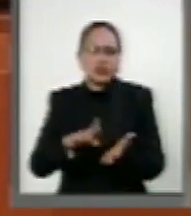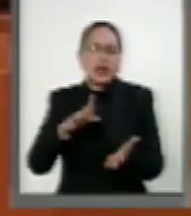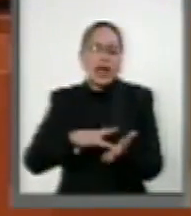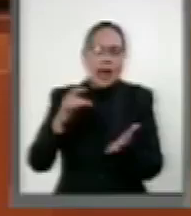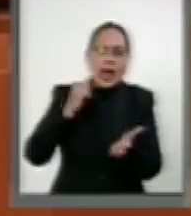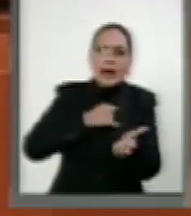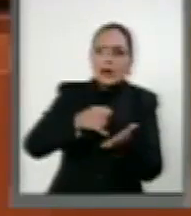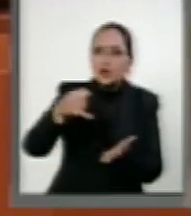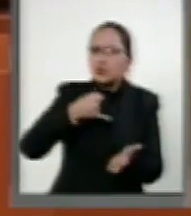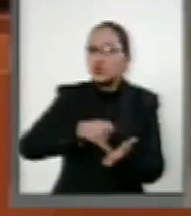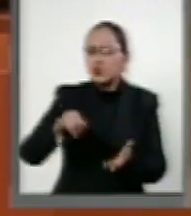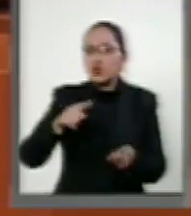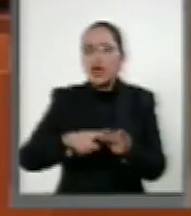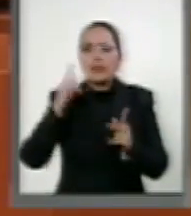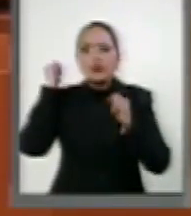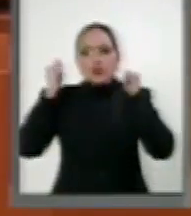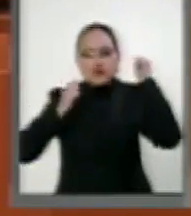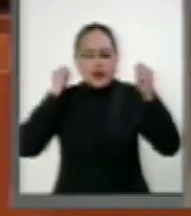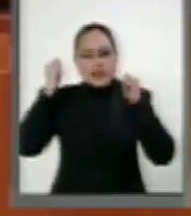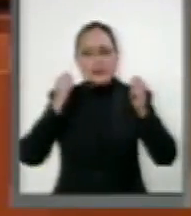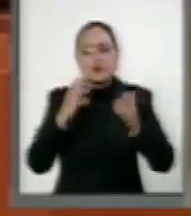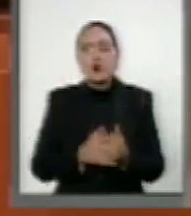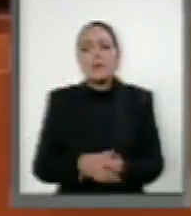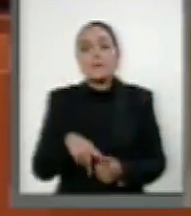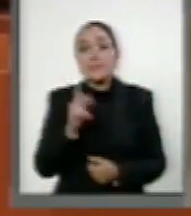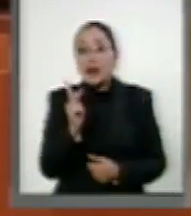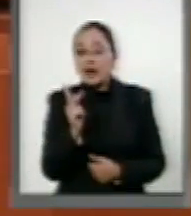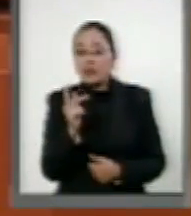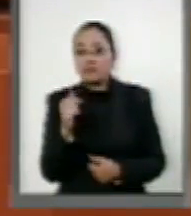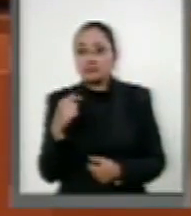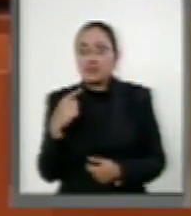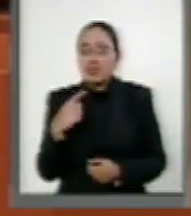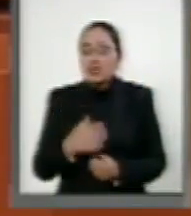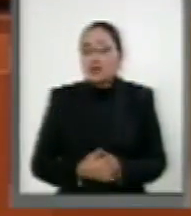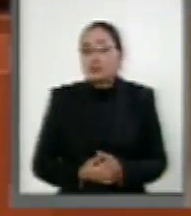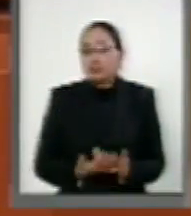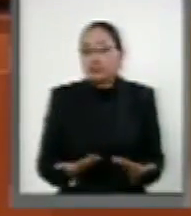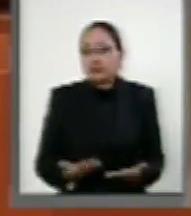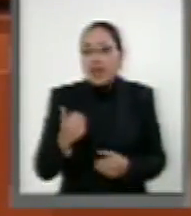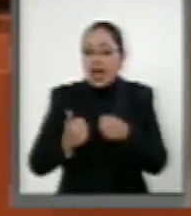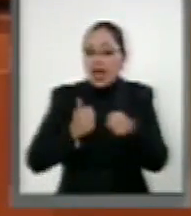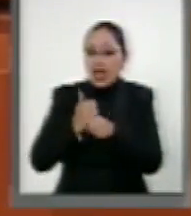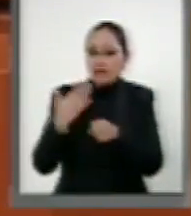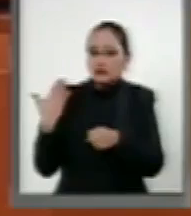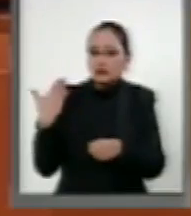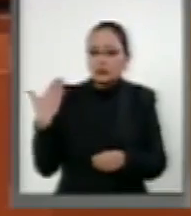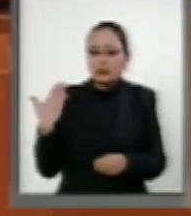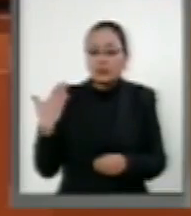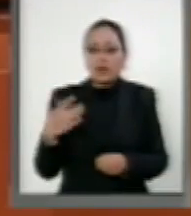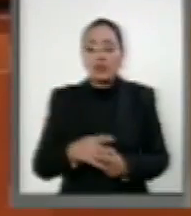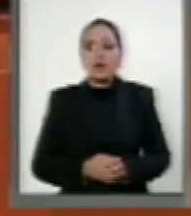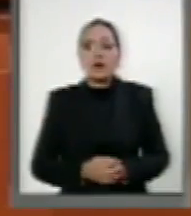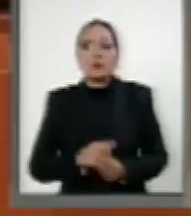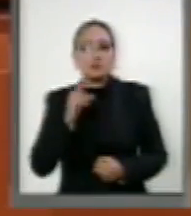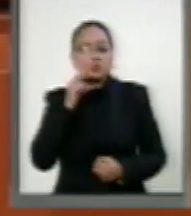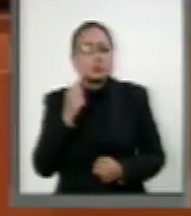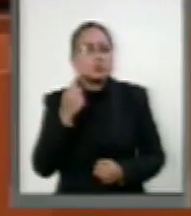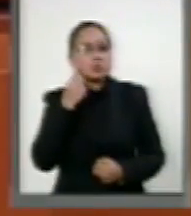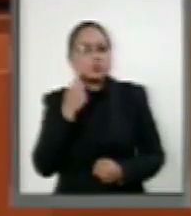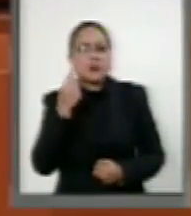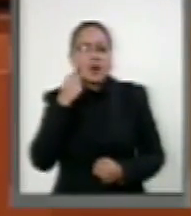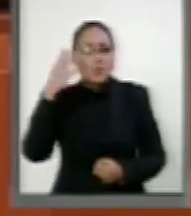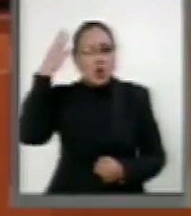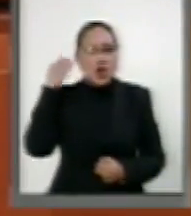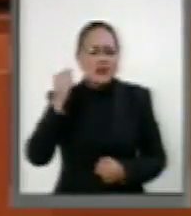agricultura, en el turismo. Sin embargo, en los últimos años hemos visto que Morelos ha